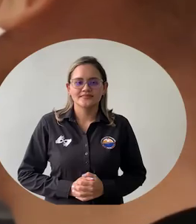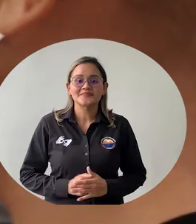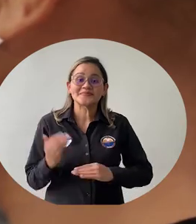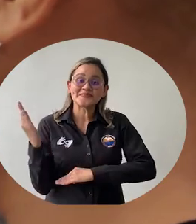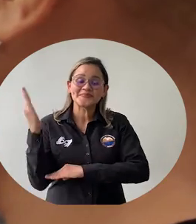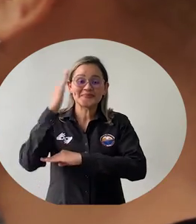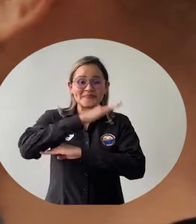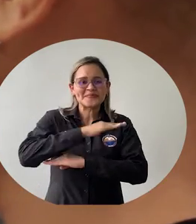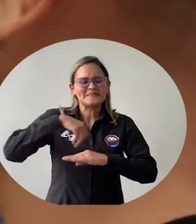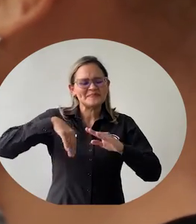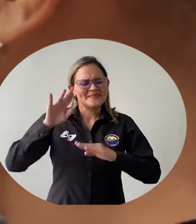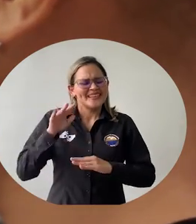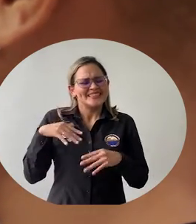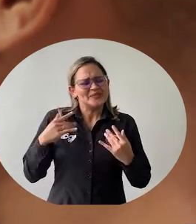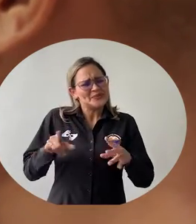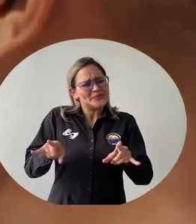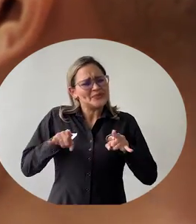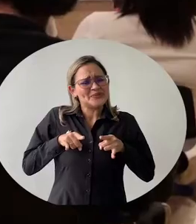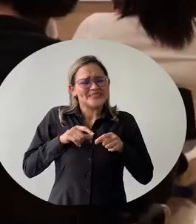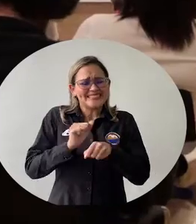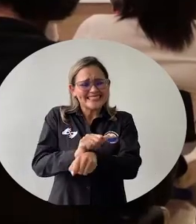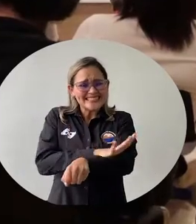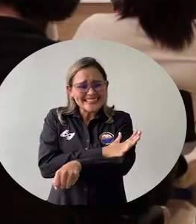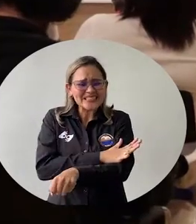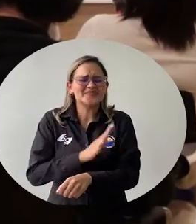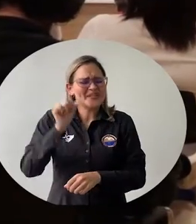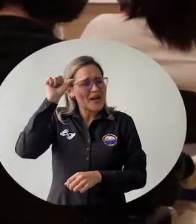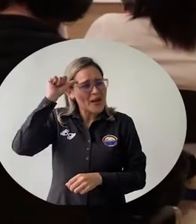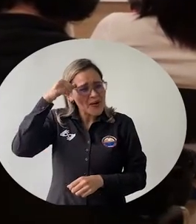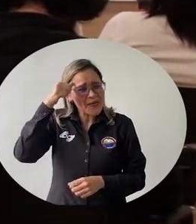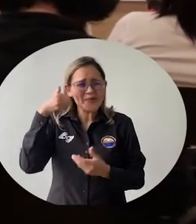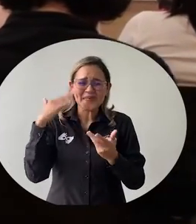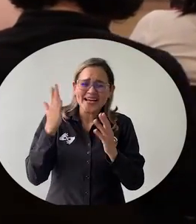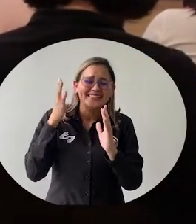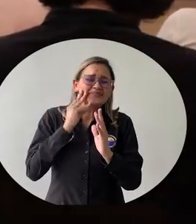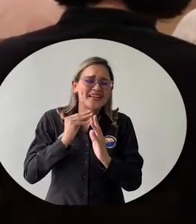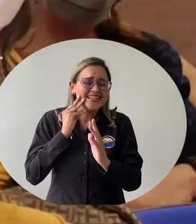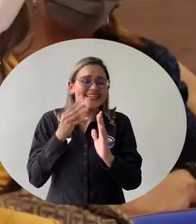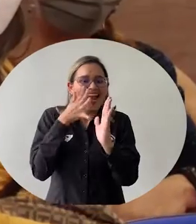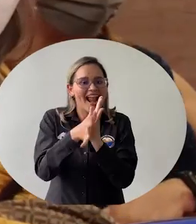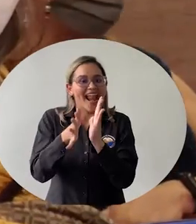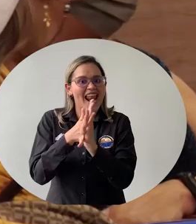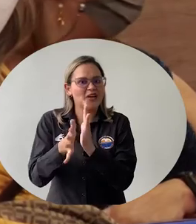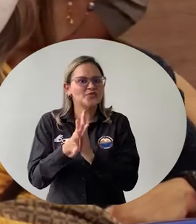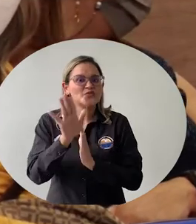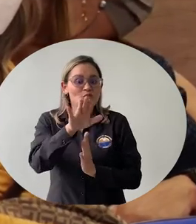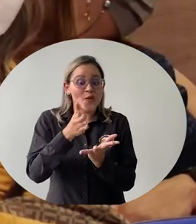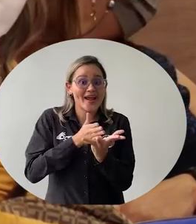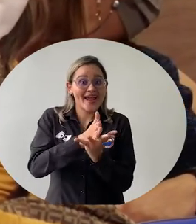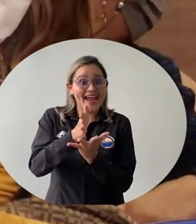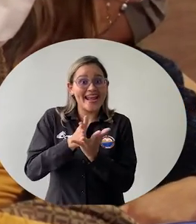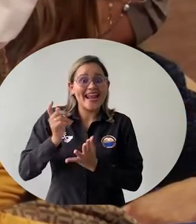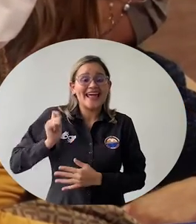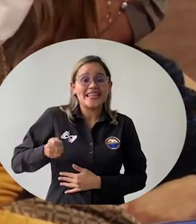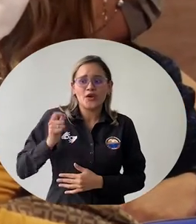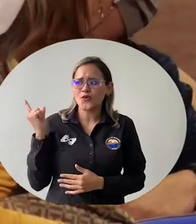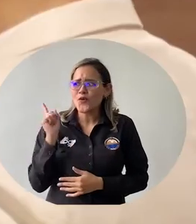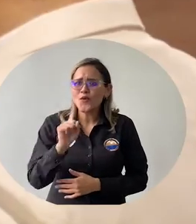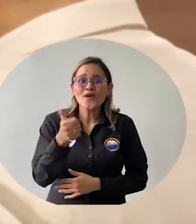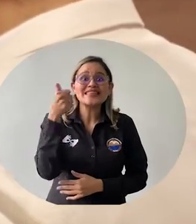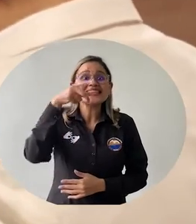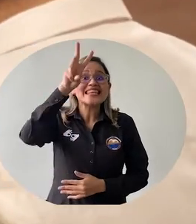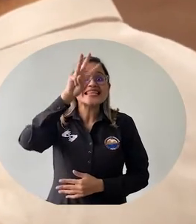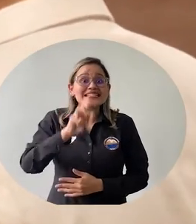Con una jornada emotiva llena de recuerdos y experiencias, el Programa de Derecho de la Universidad del Magdalena celebró sus